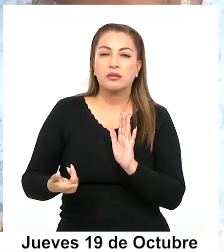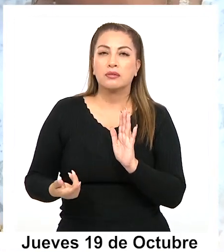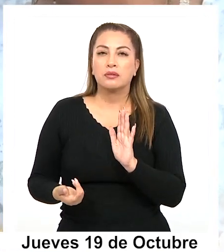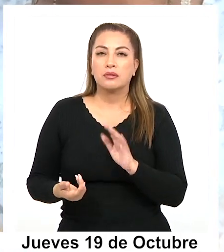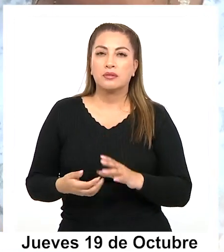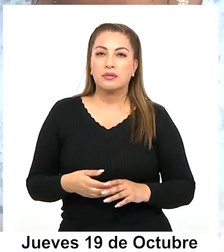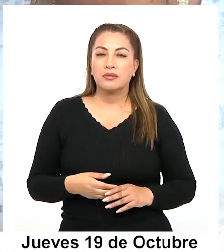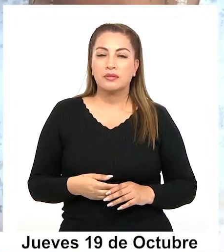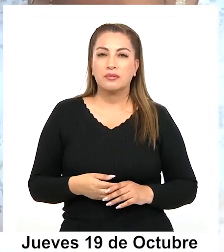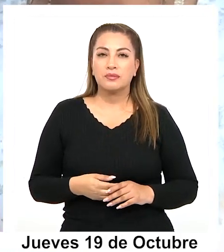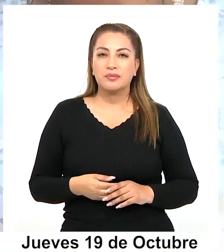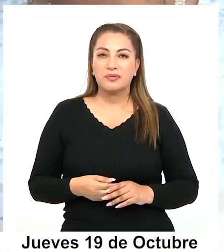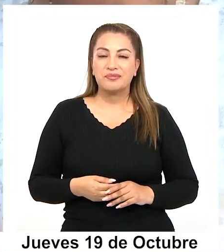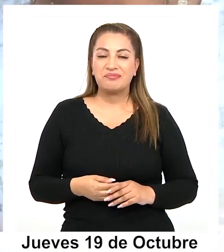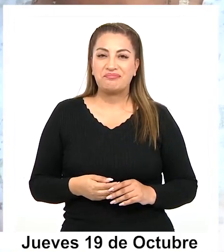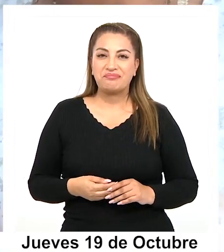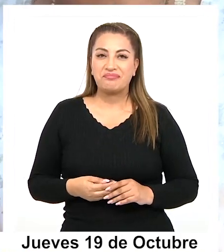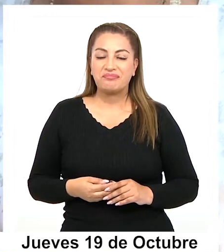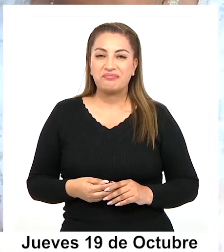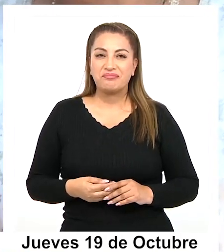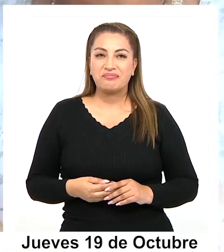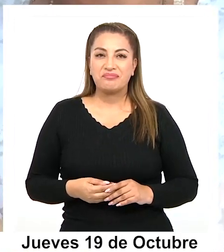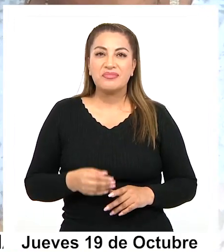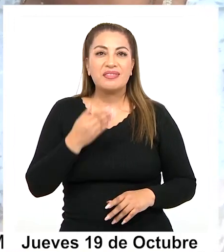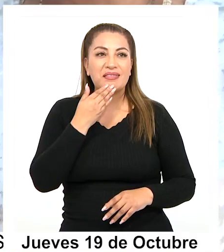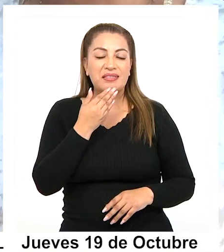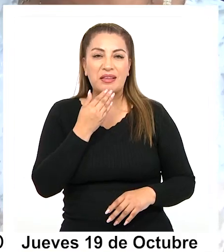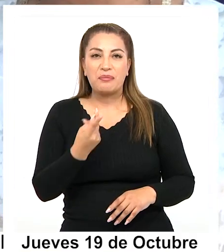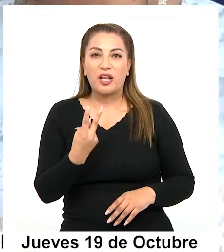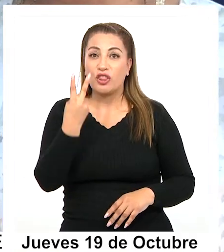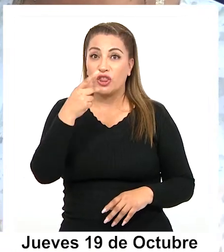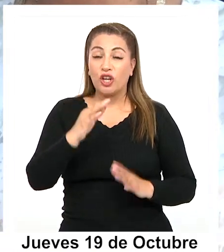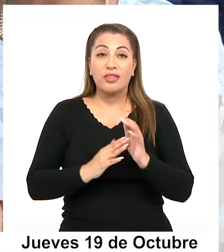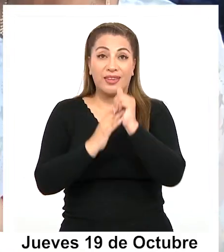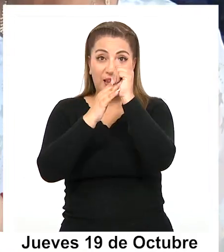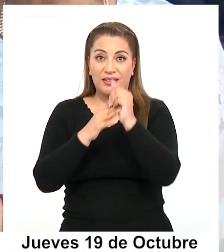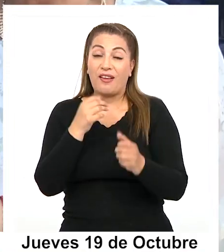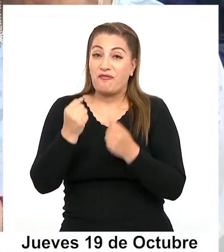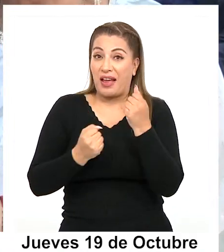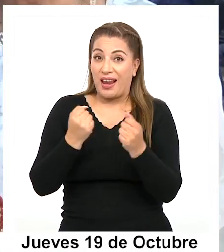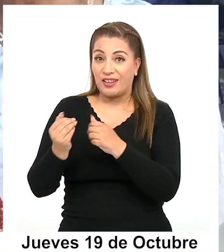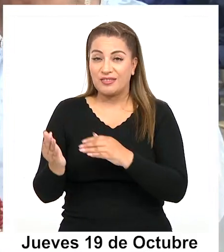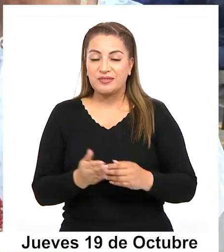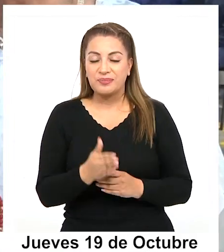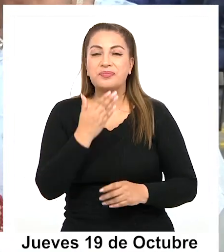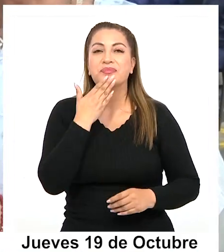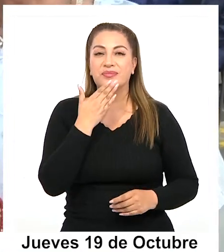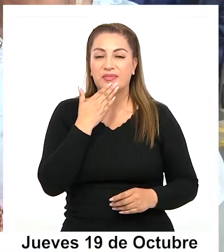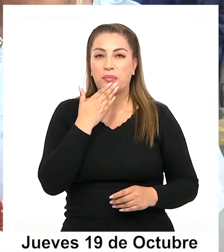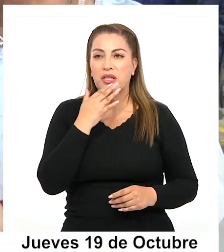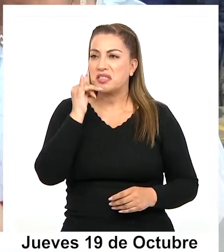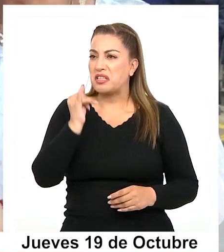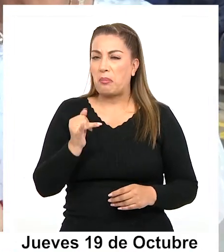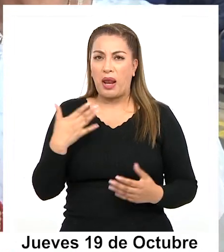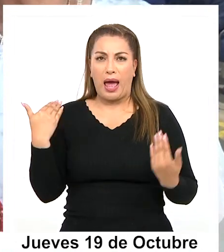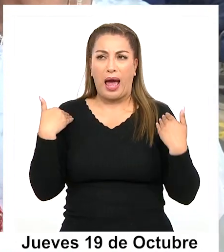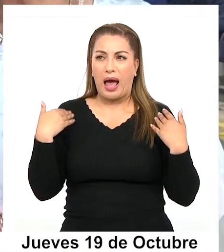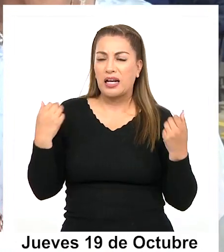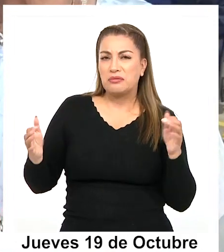estén repartidos. Hicimos este baile que son puros dirigentes los que están bailando. Bueno, aparte de que están activos,